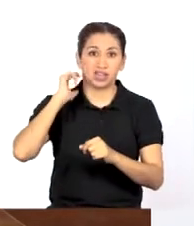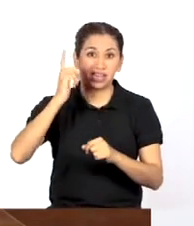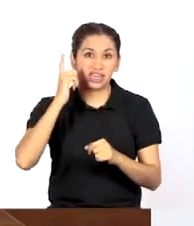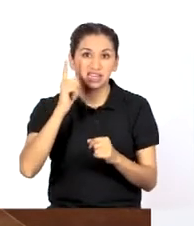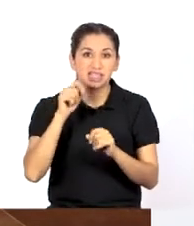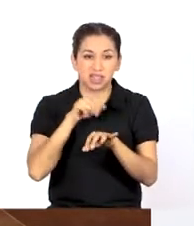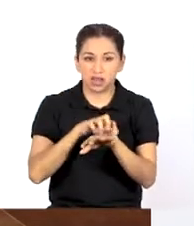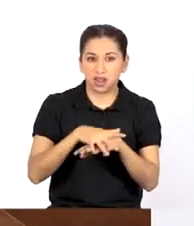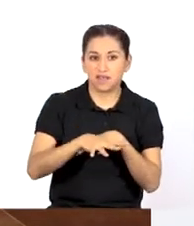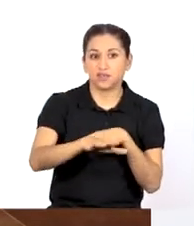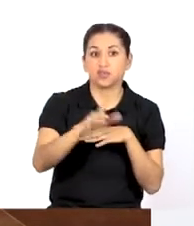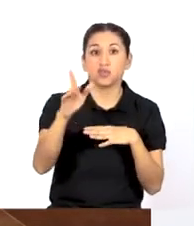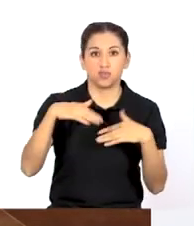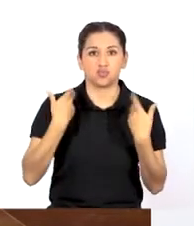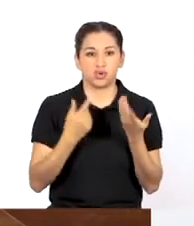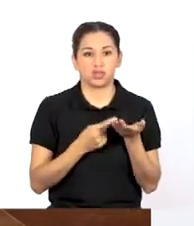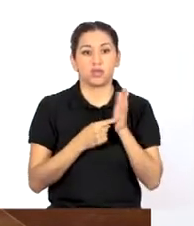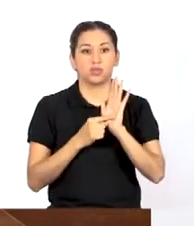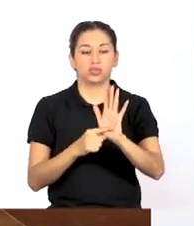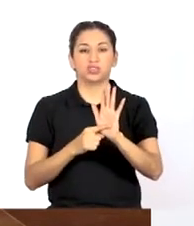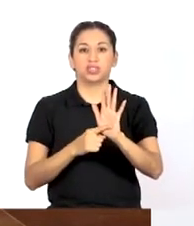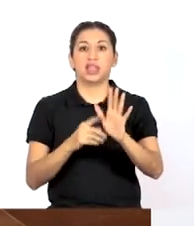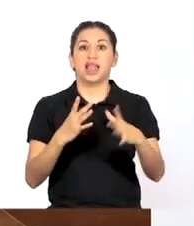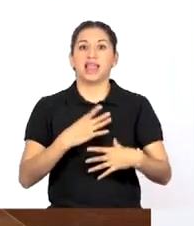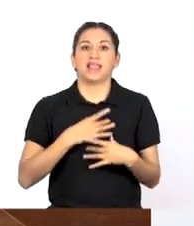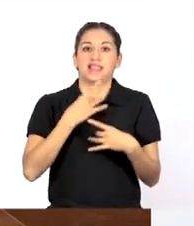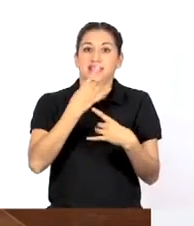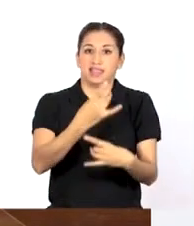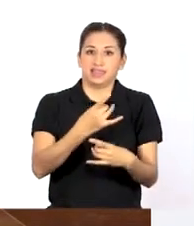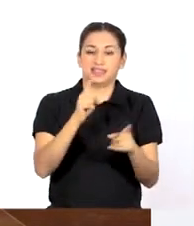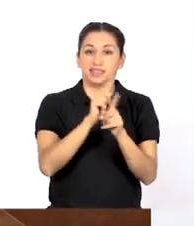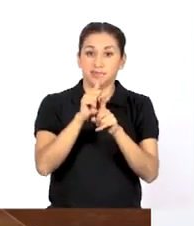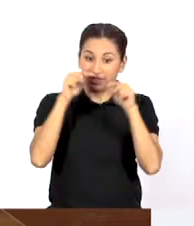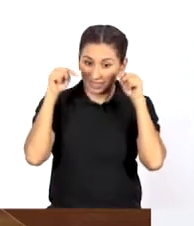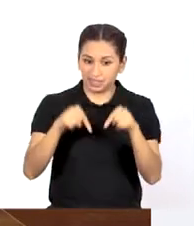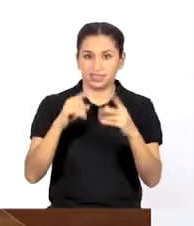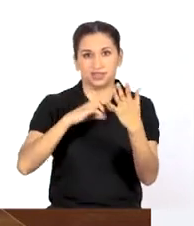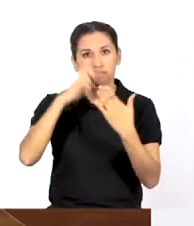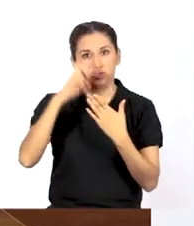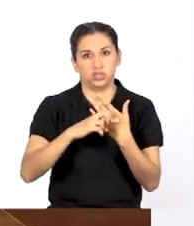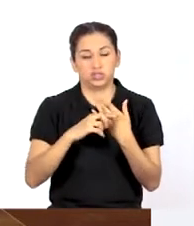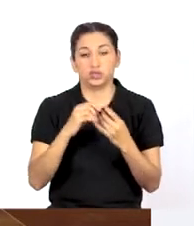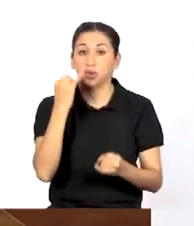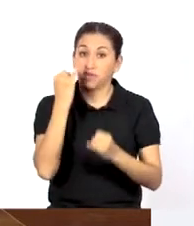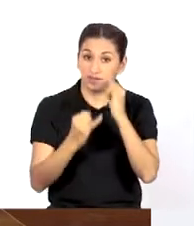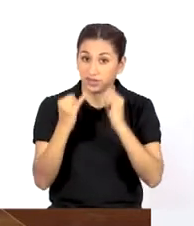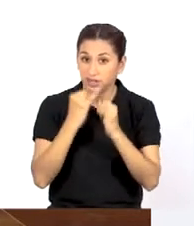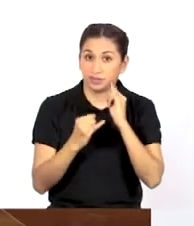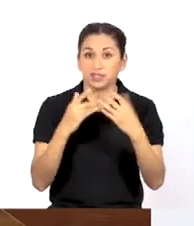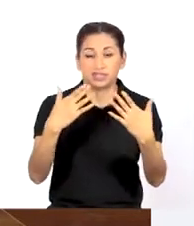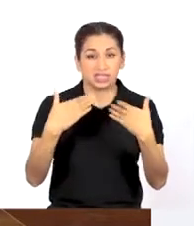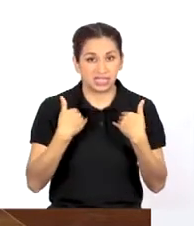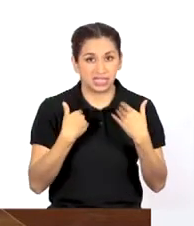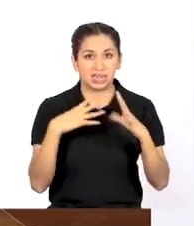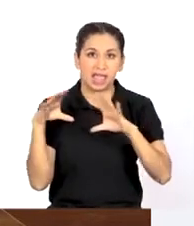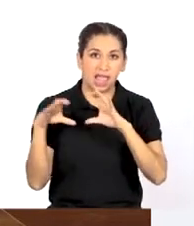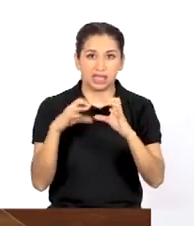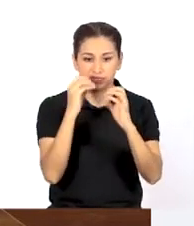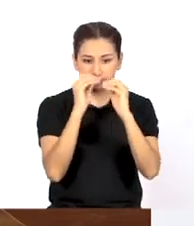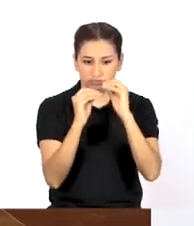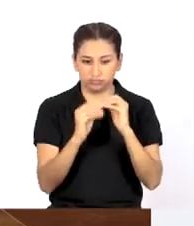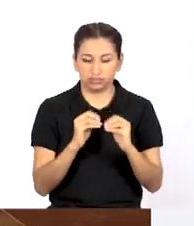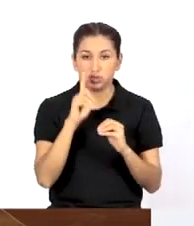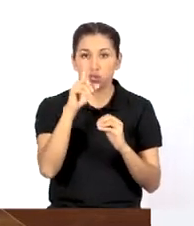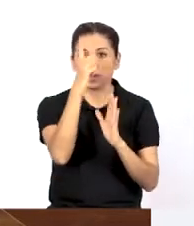interés de quienes podrían mostrar interés o tener influencia en el proyecto. Finalmente, tienes que